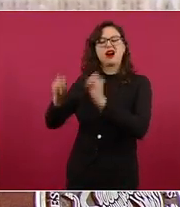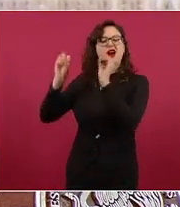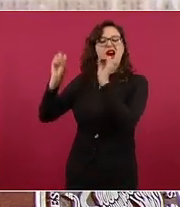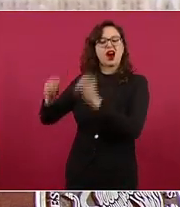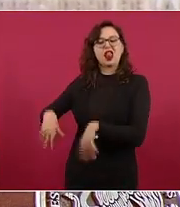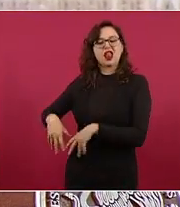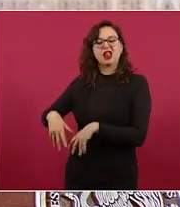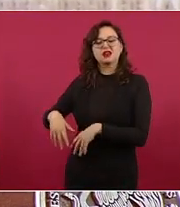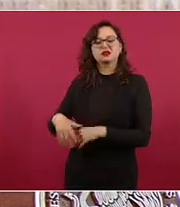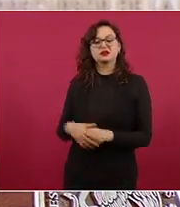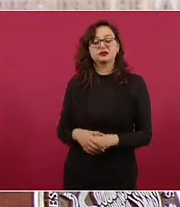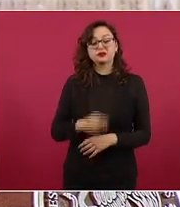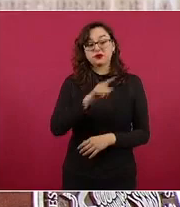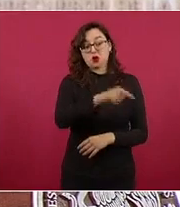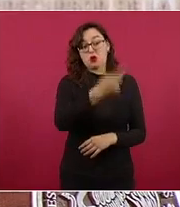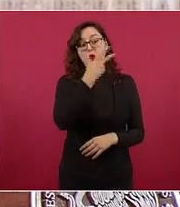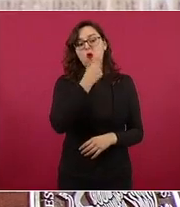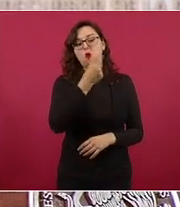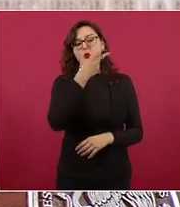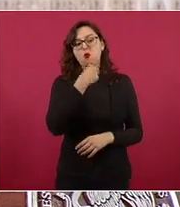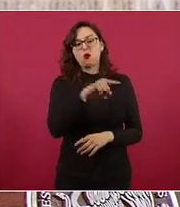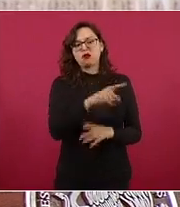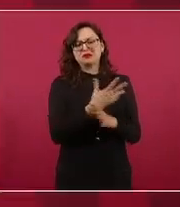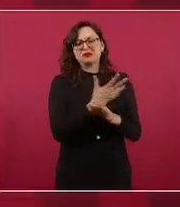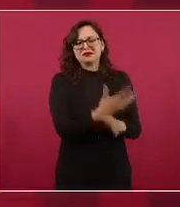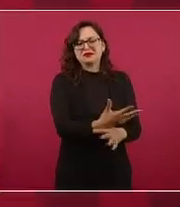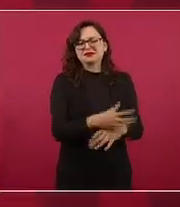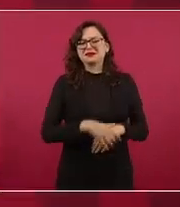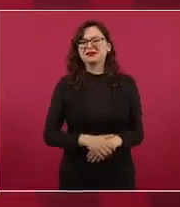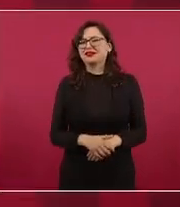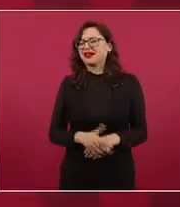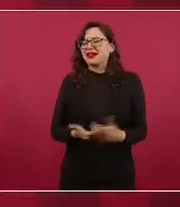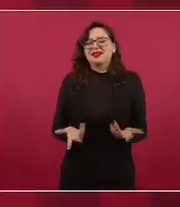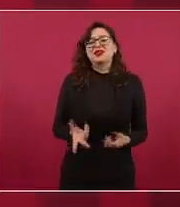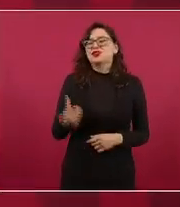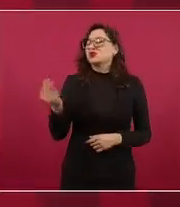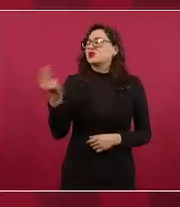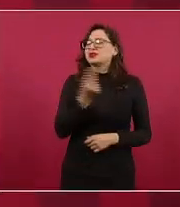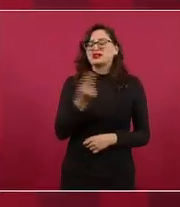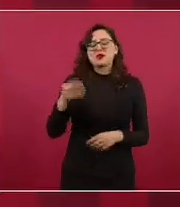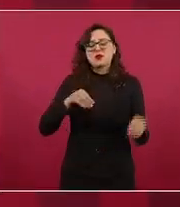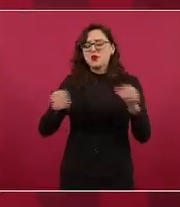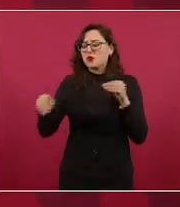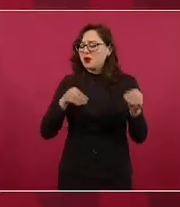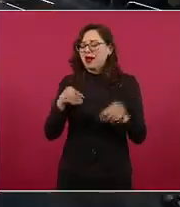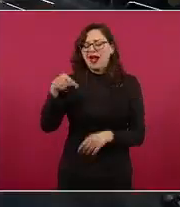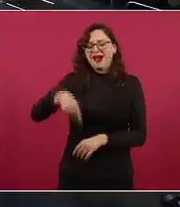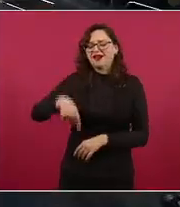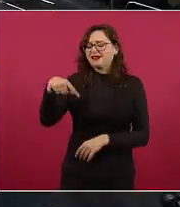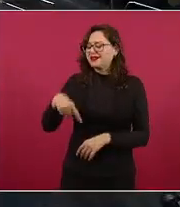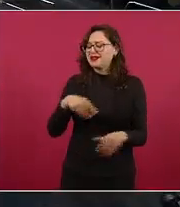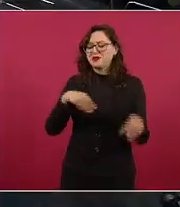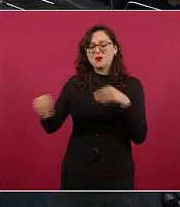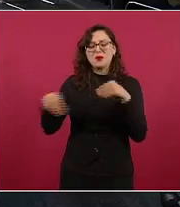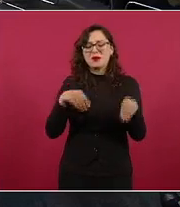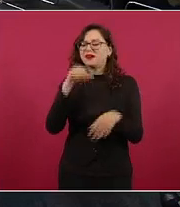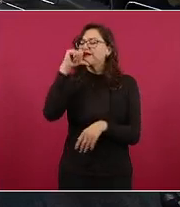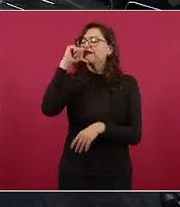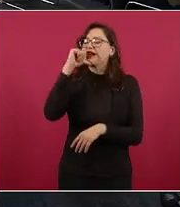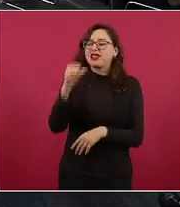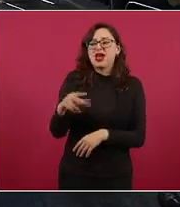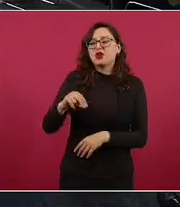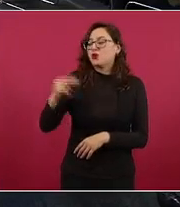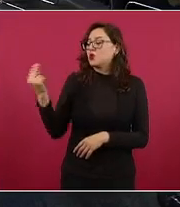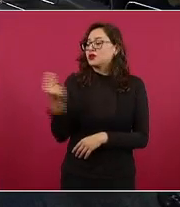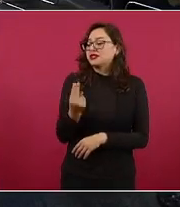él decía que ya no hacía falta fomentar la producción porque